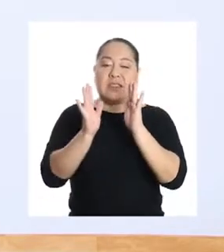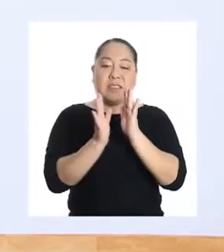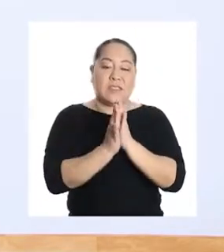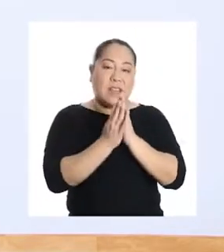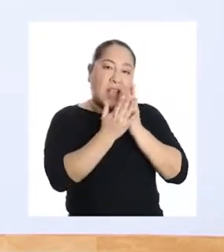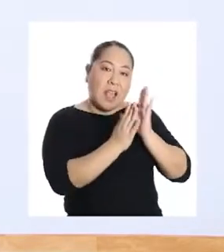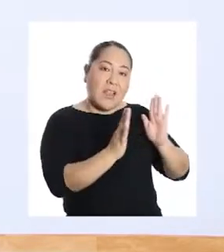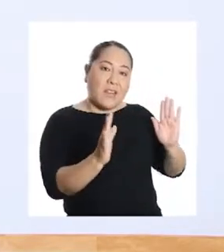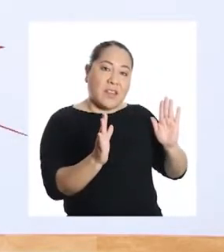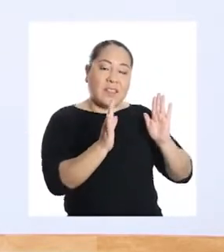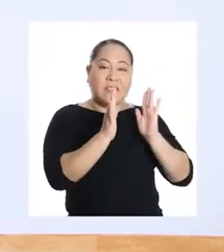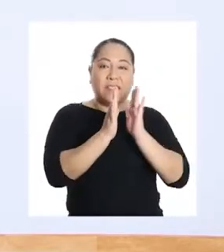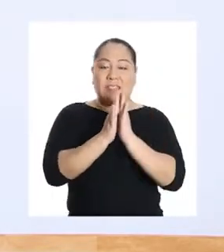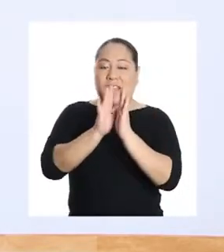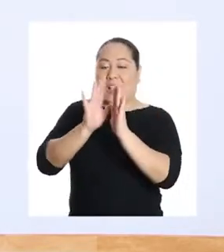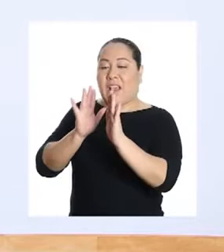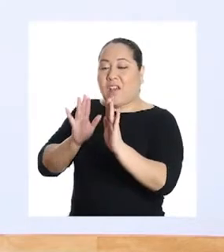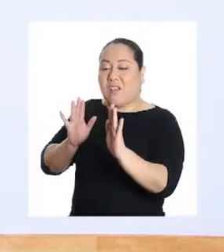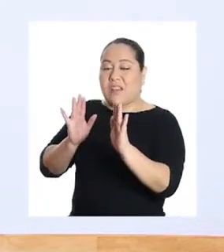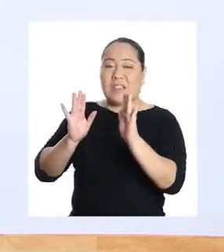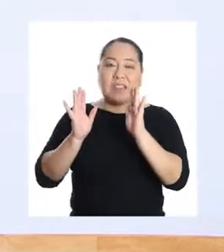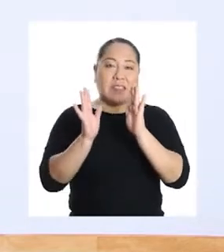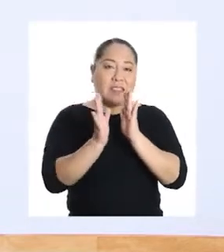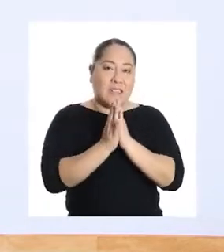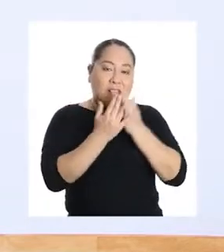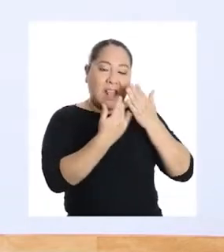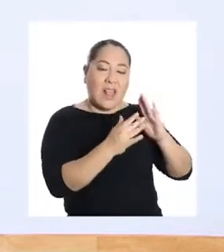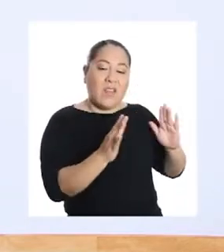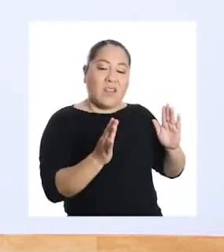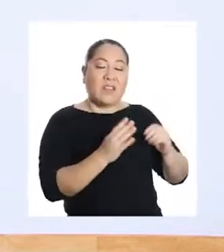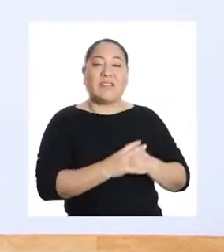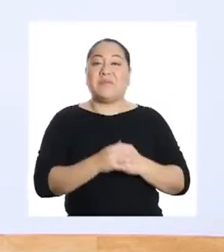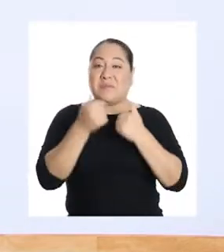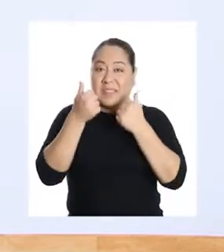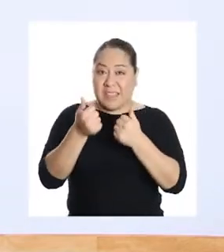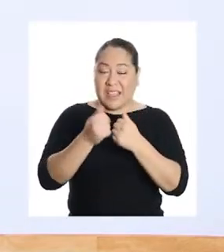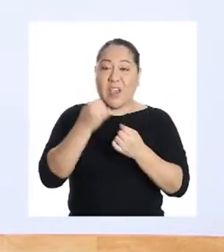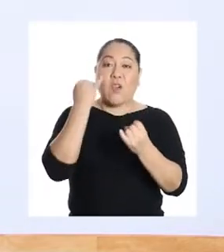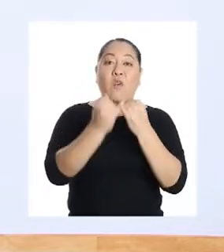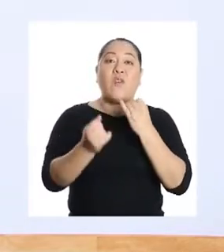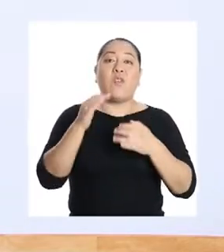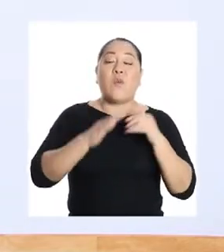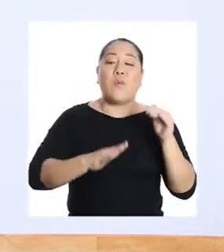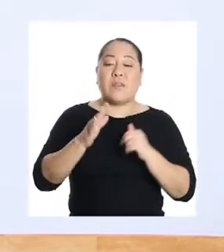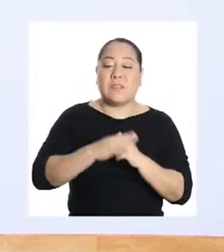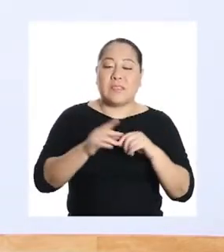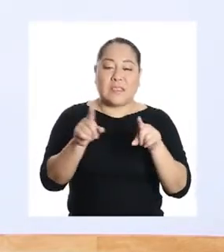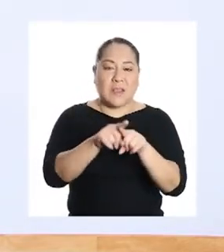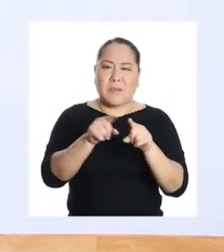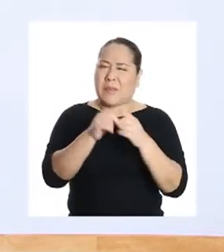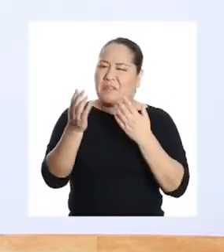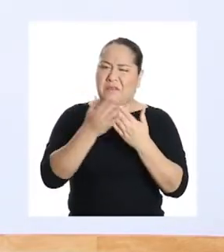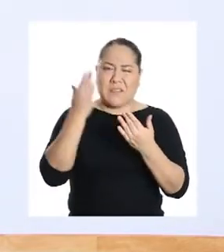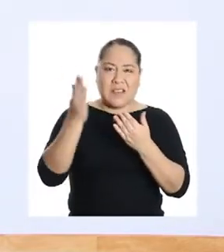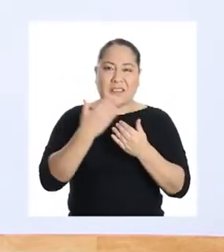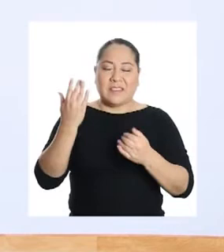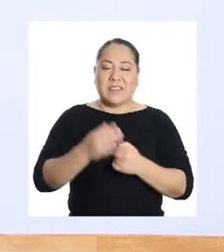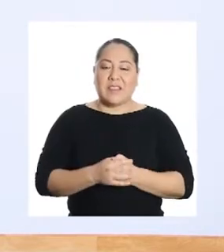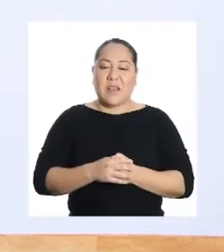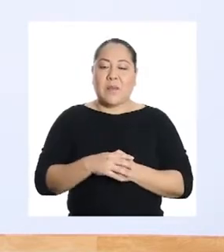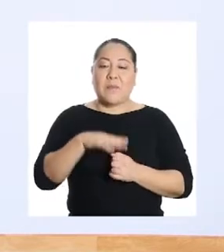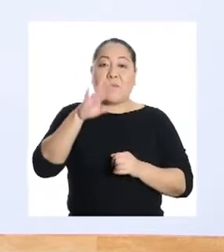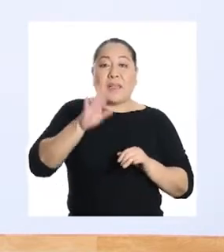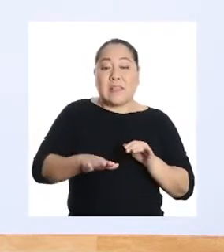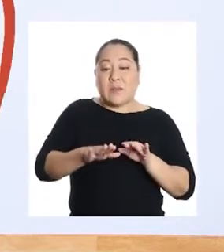Es súper fácil. ¡Muy bien! Vamos con el último paso que también es muy sencillo.